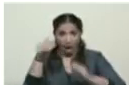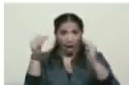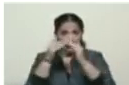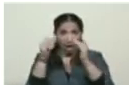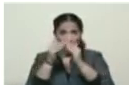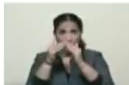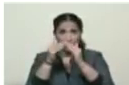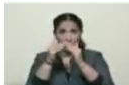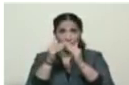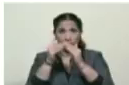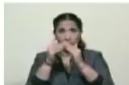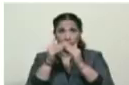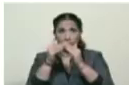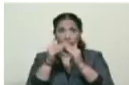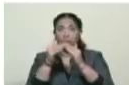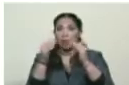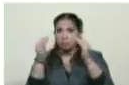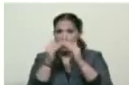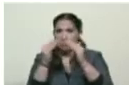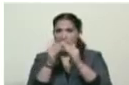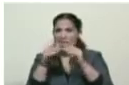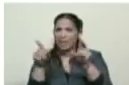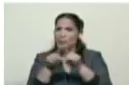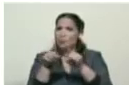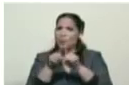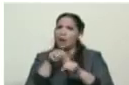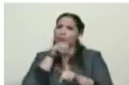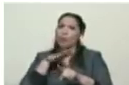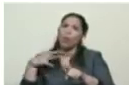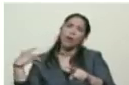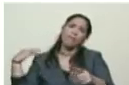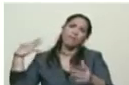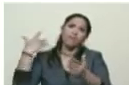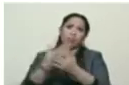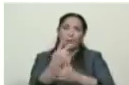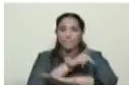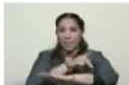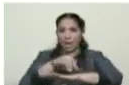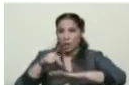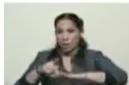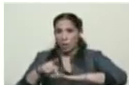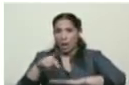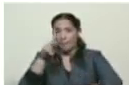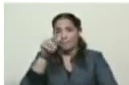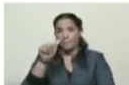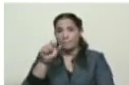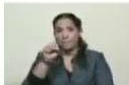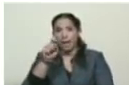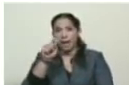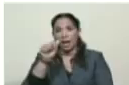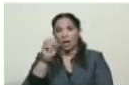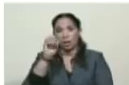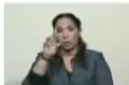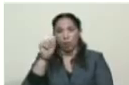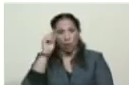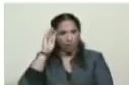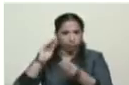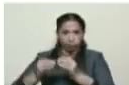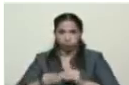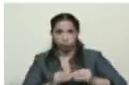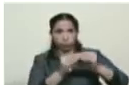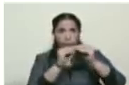que era una vivienda de las viviendas coloniales, patrimoniales de la parroquia La Pastora, fue recuperada para